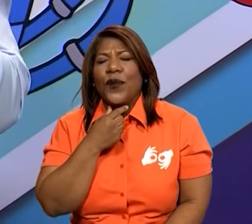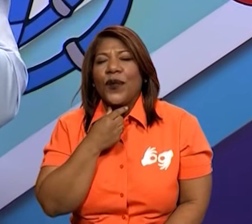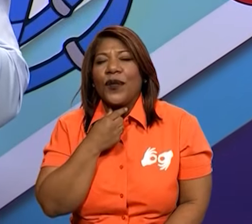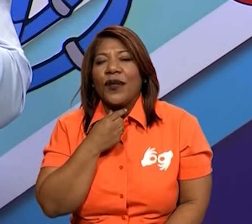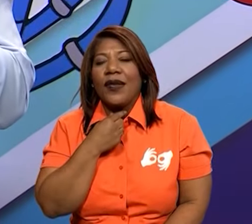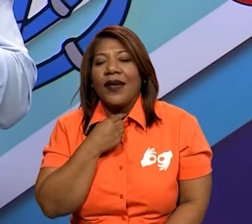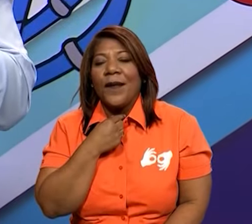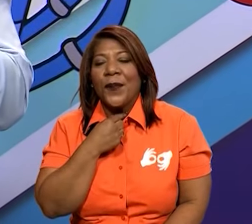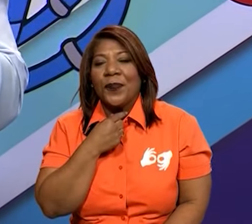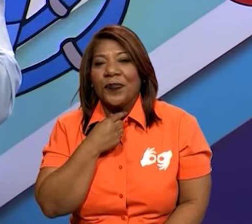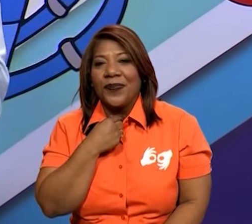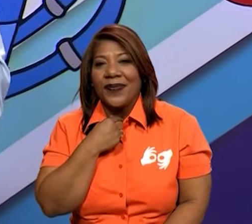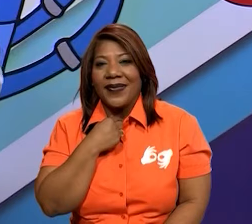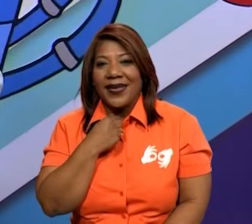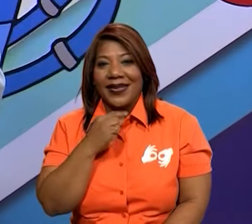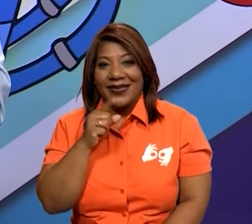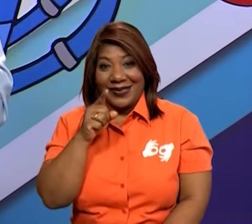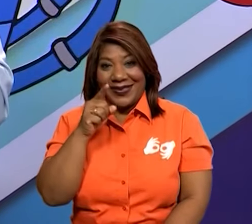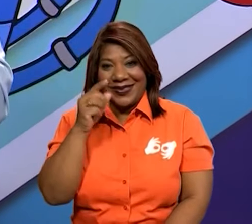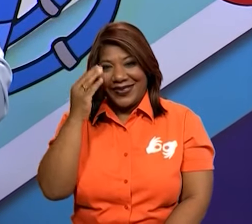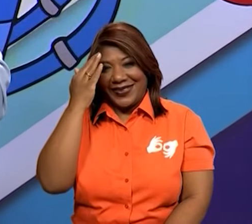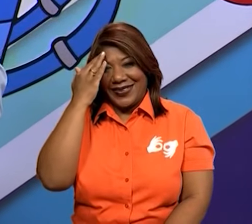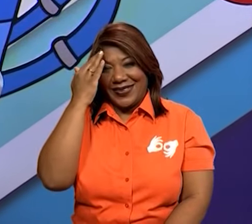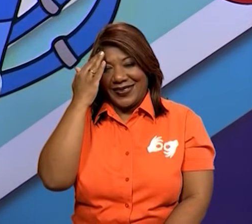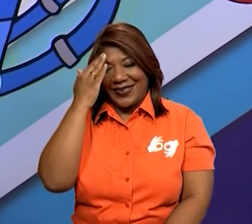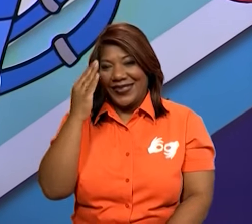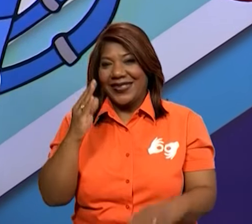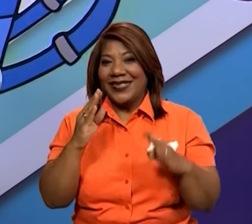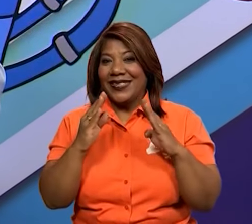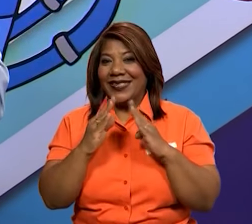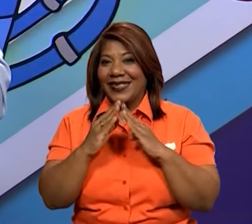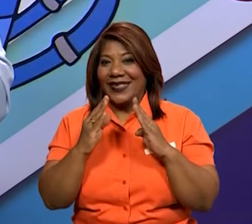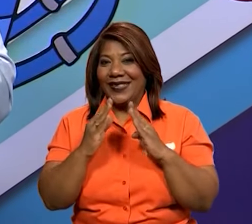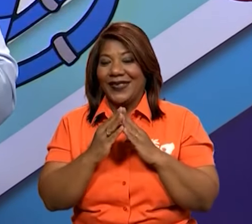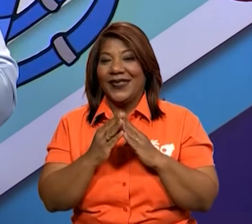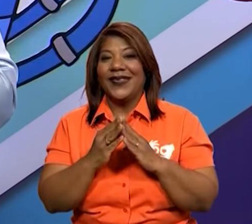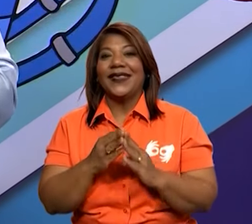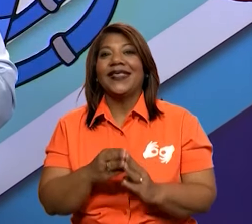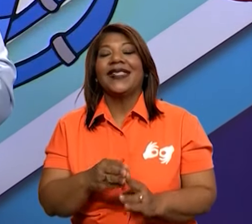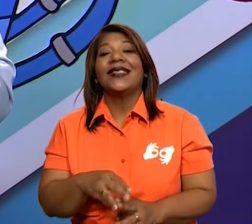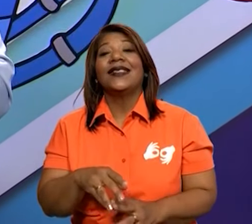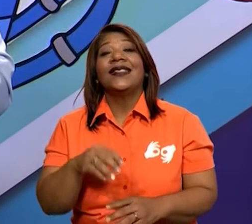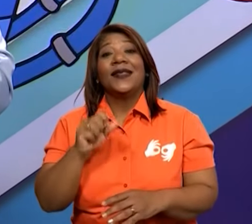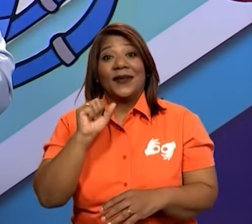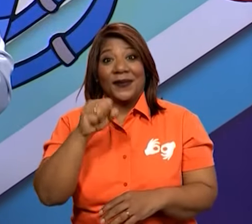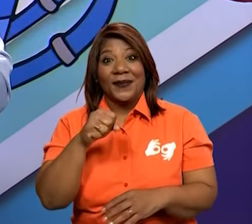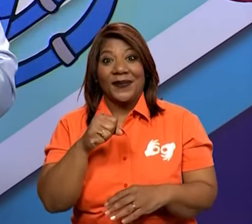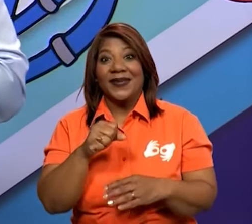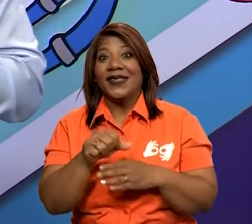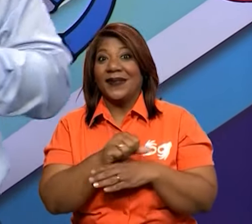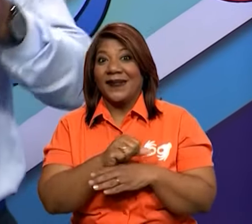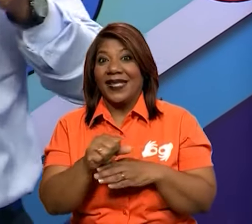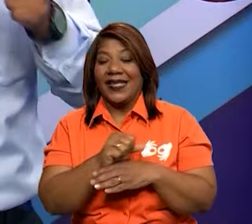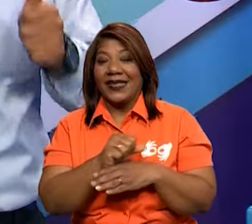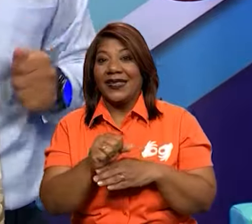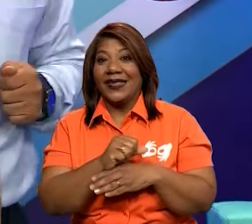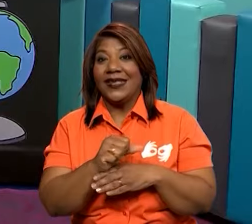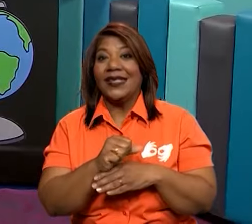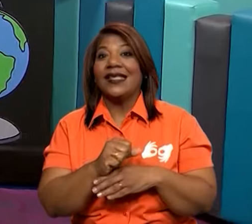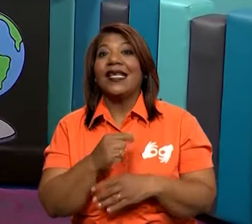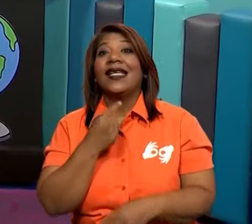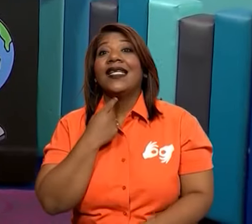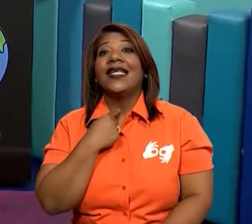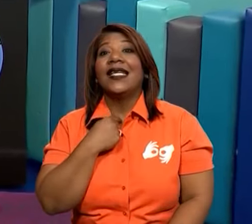Y si el niño lo sintió tan bien, bueno, chico, ahí está tu sentido del gusto desarrollado. ¿Sí? Muy bien.